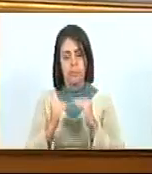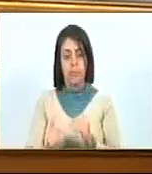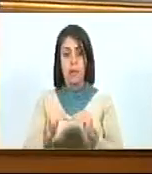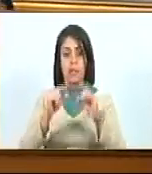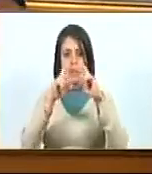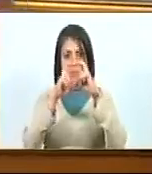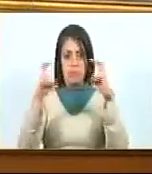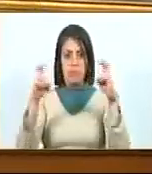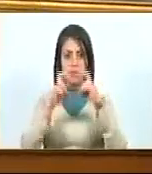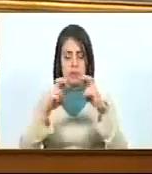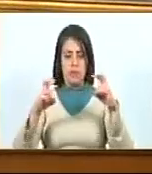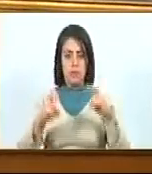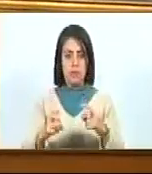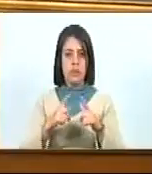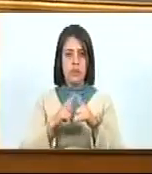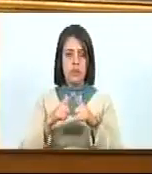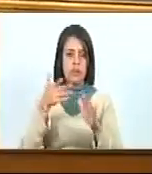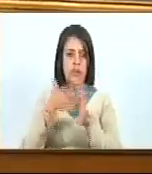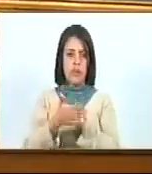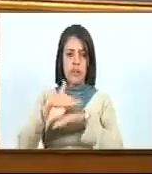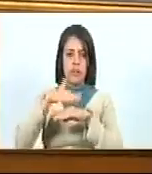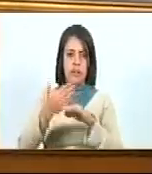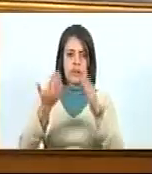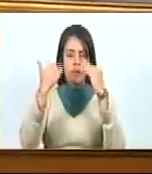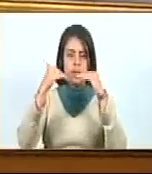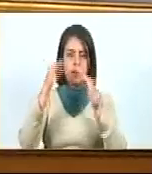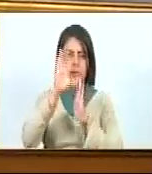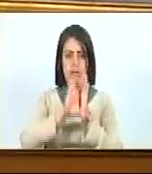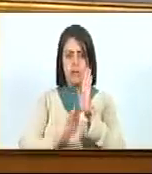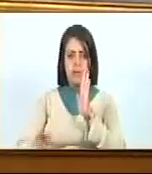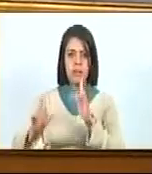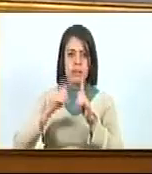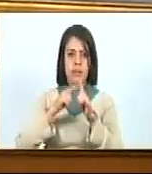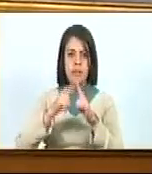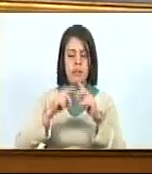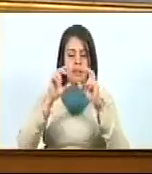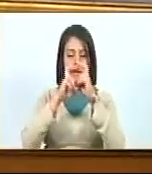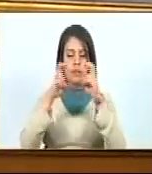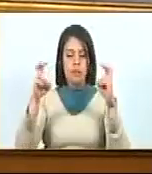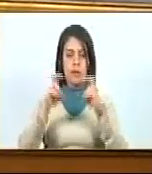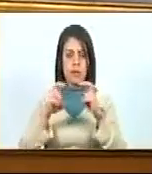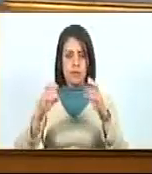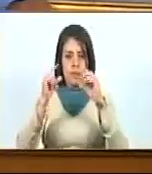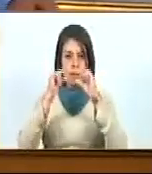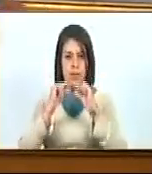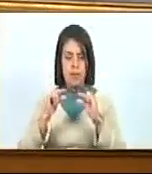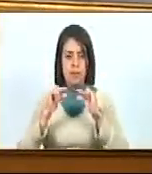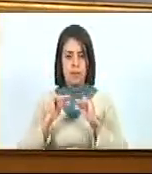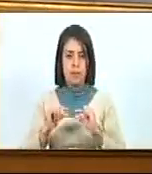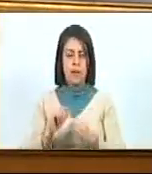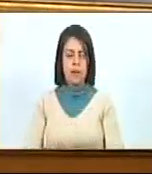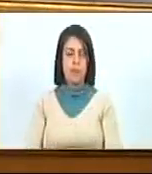denominaciones de los títulos, capítulos, acápites y epígrafes.